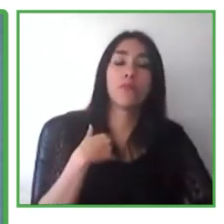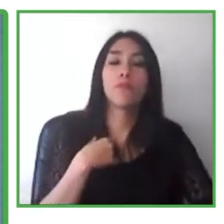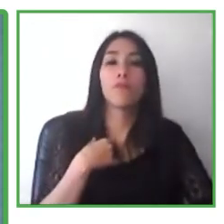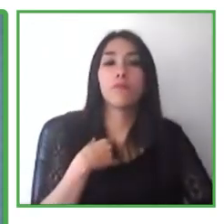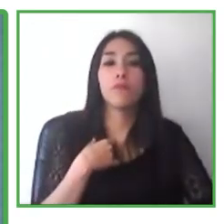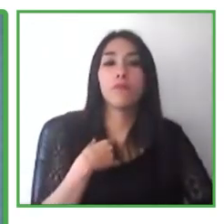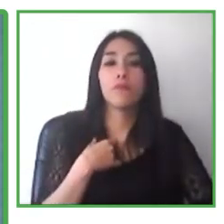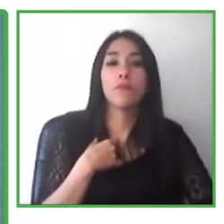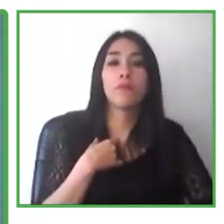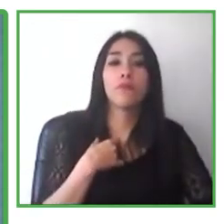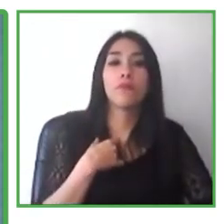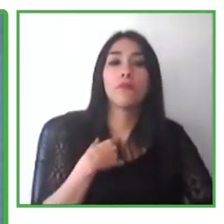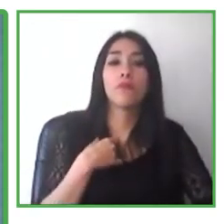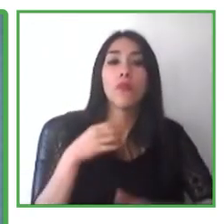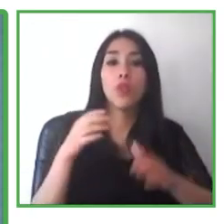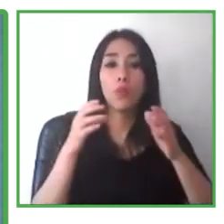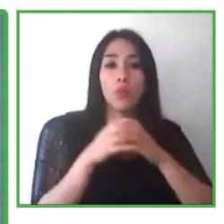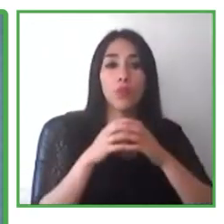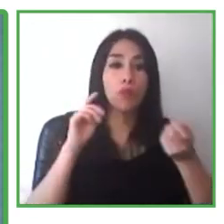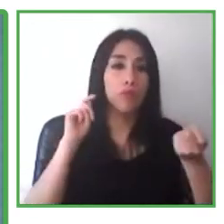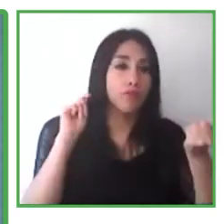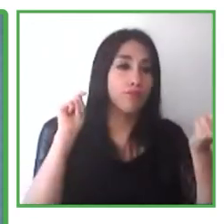También hay una comunidad global.